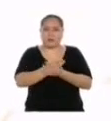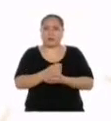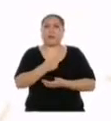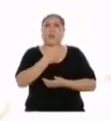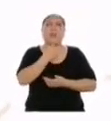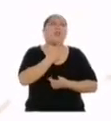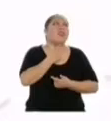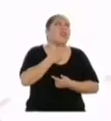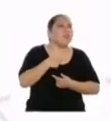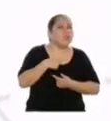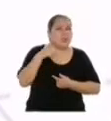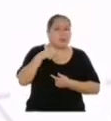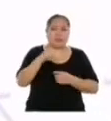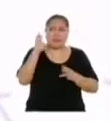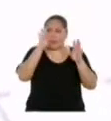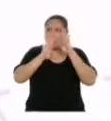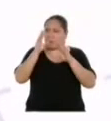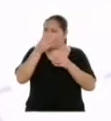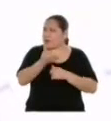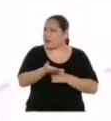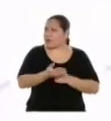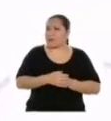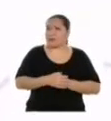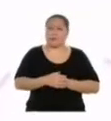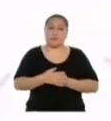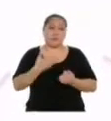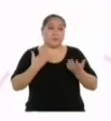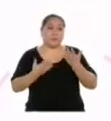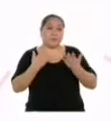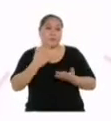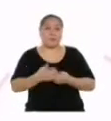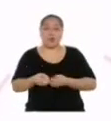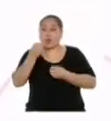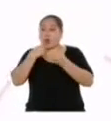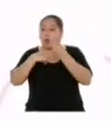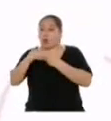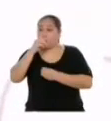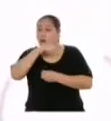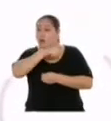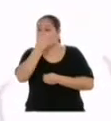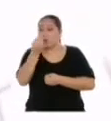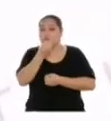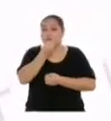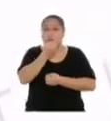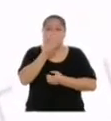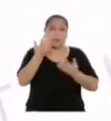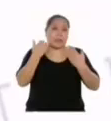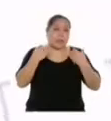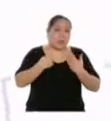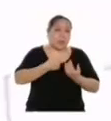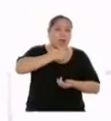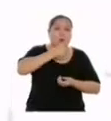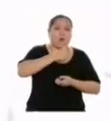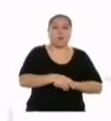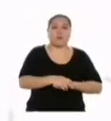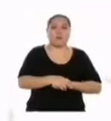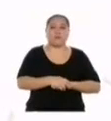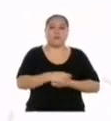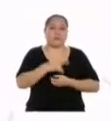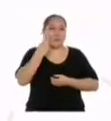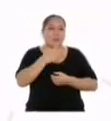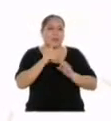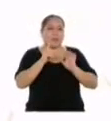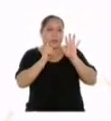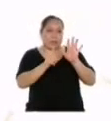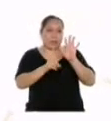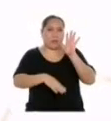deshidratando. Eso es preocupante. O quizá consumen otros alimentos que contienen agua. Pero mira, hay 6 que